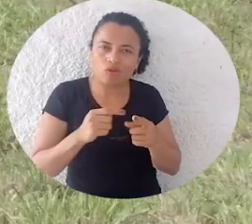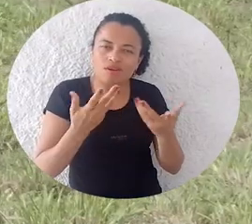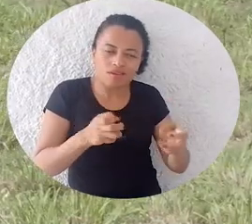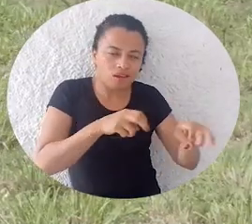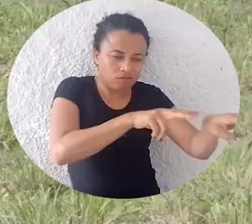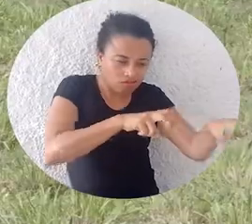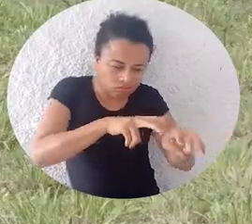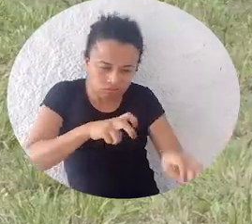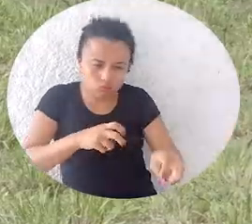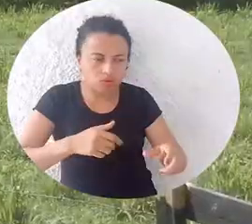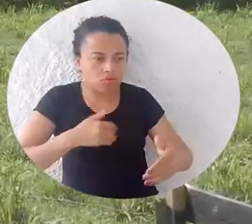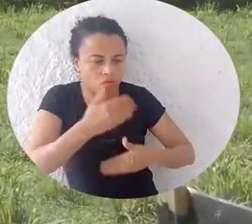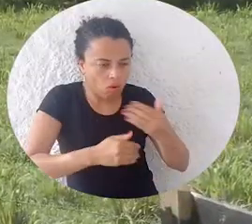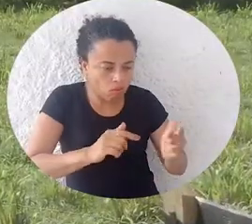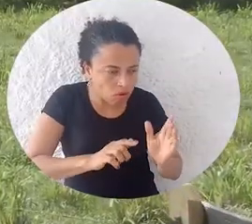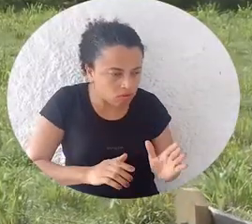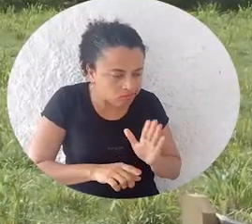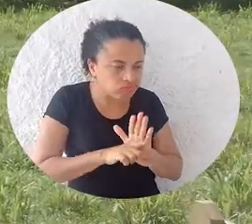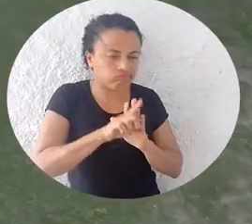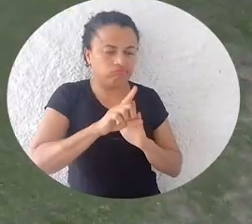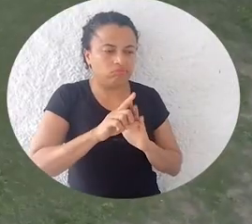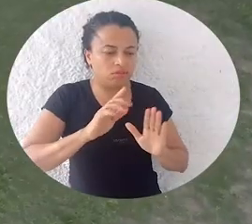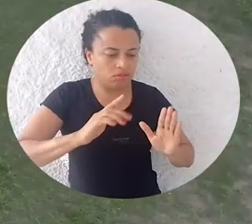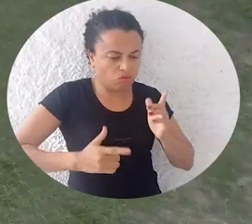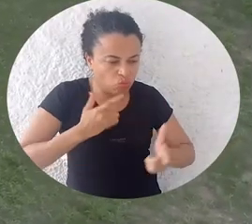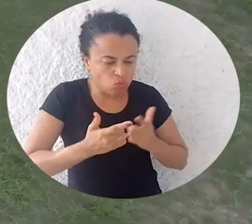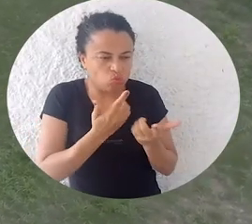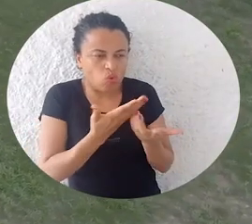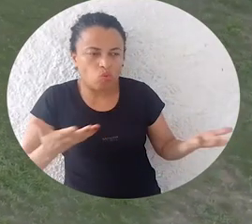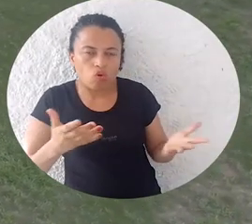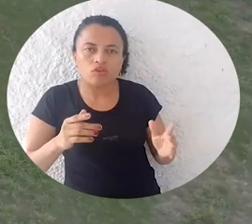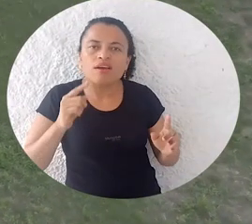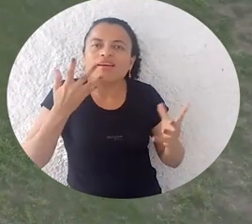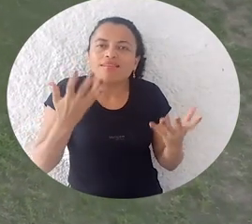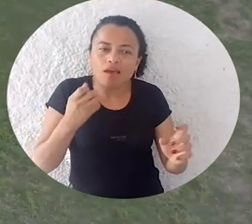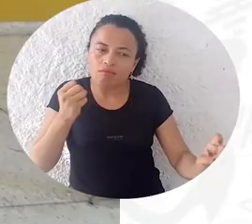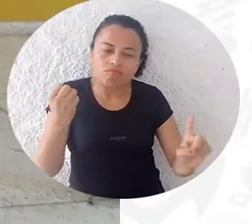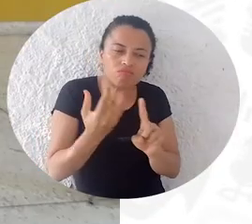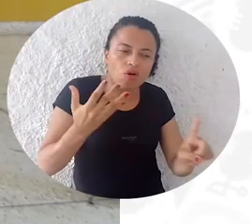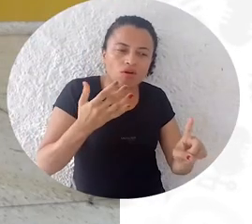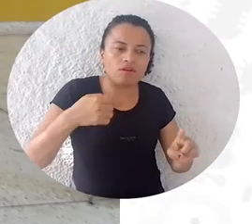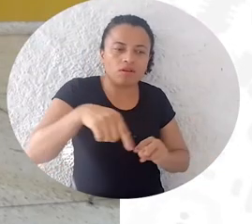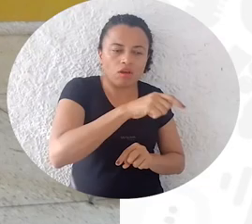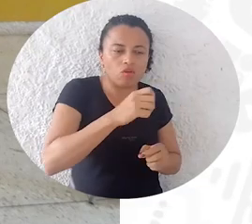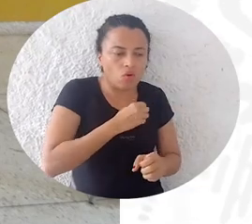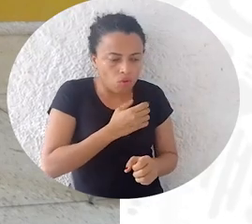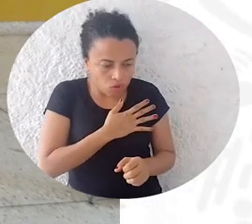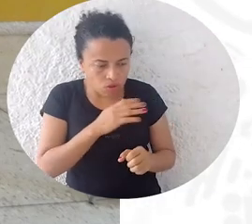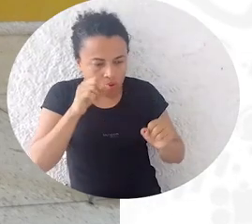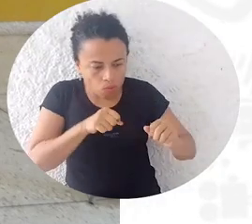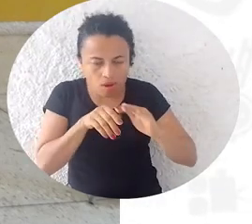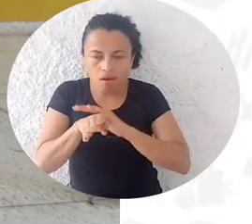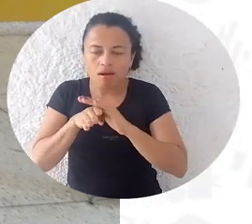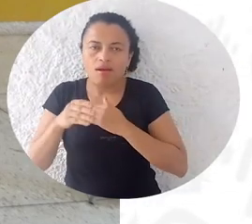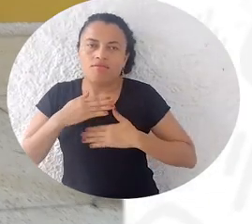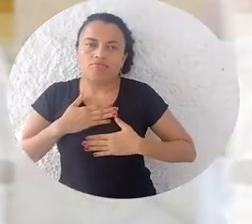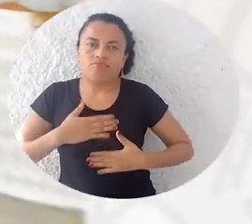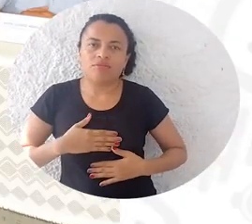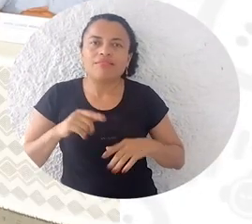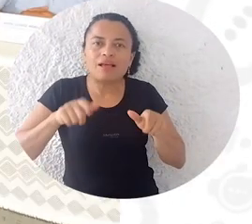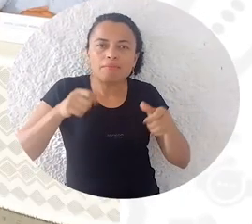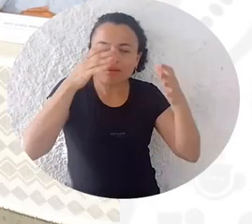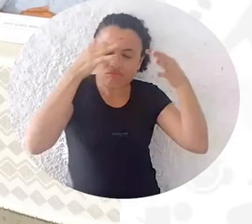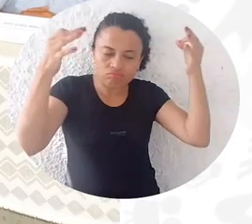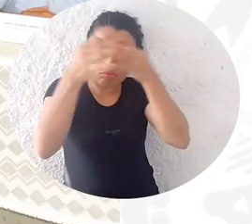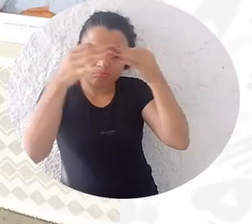una agricultura resiliente al cambio climático, propende por impactar positivamente con oportunidades poco accesibles y la